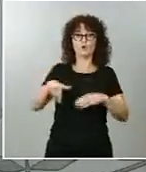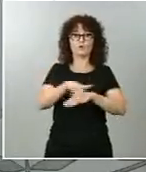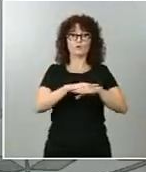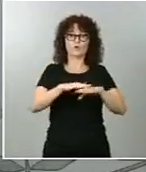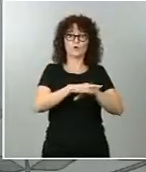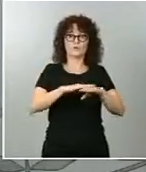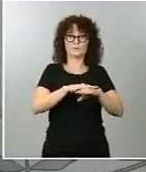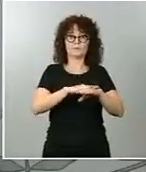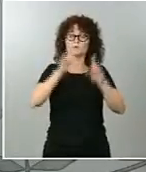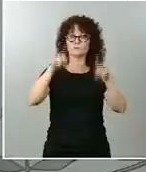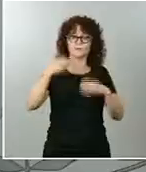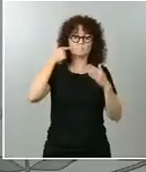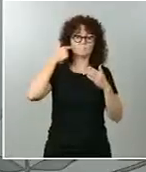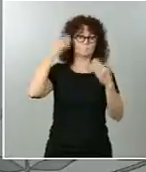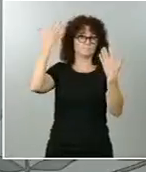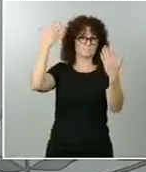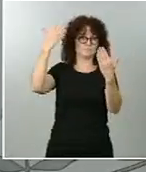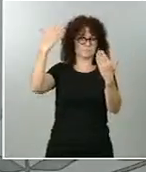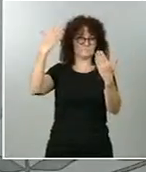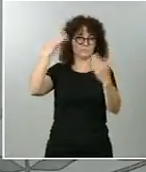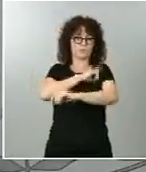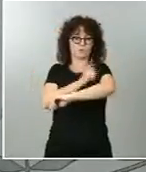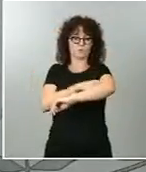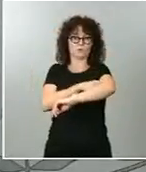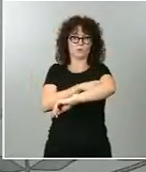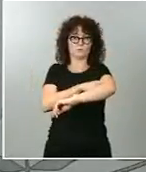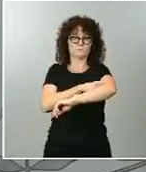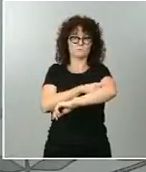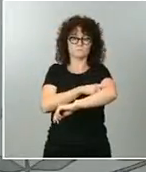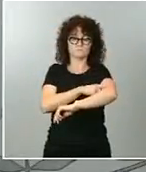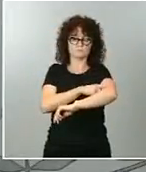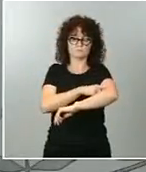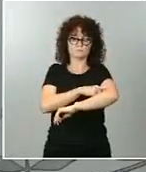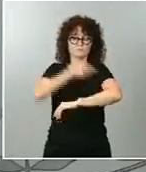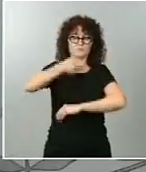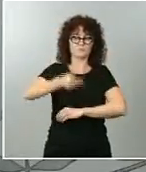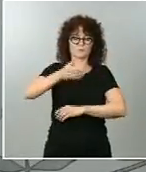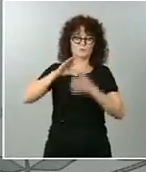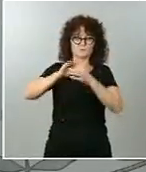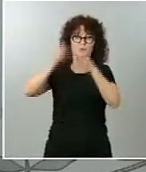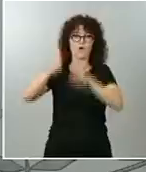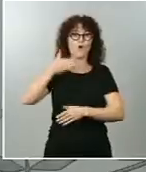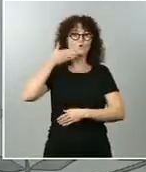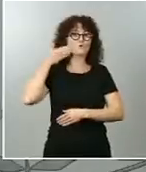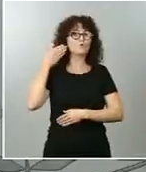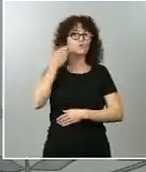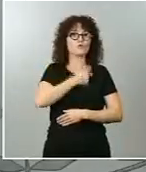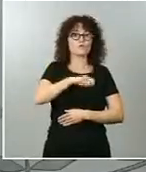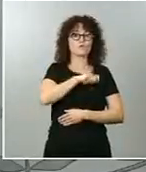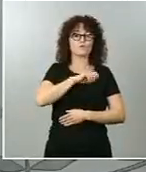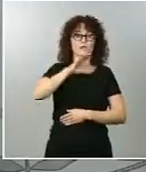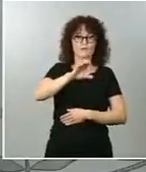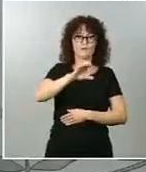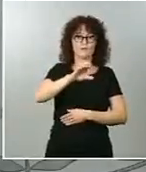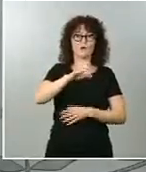ese reconocimiento deportivo, sin duda merecidísimo, para uno de nuestros orgullos nacionales, como es el jugador de tenis Rafael